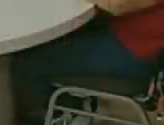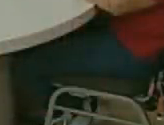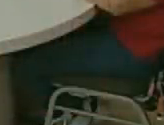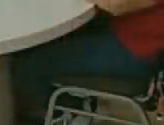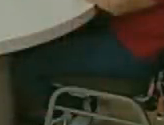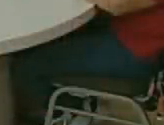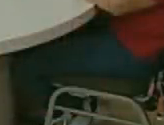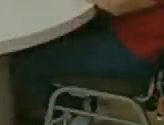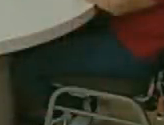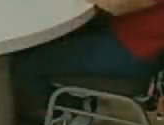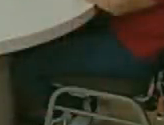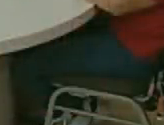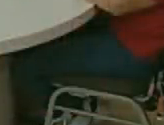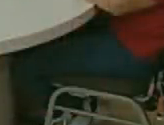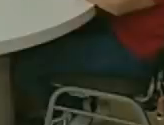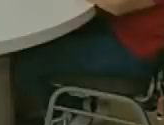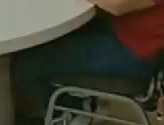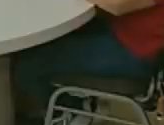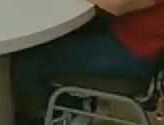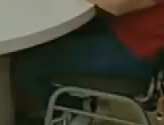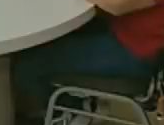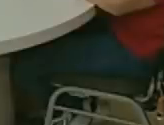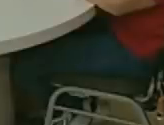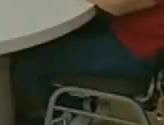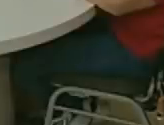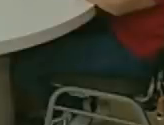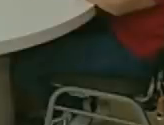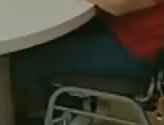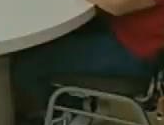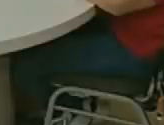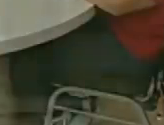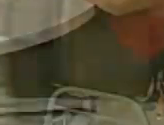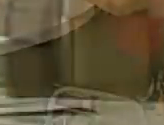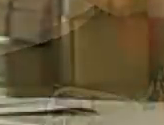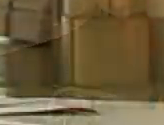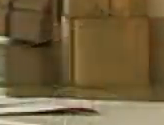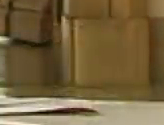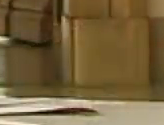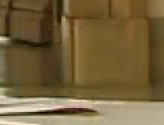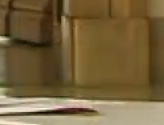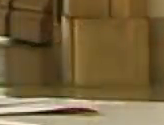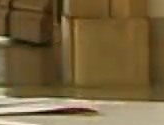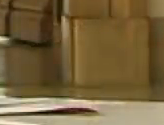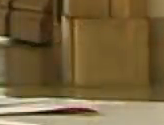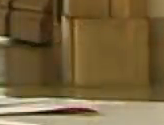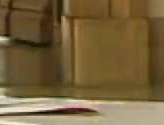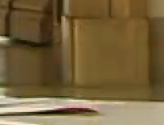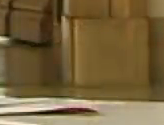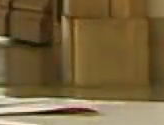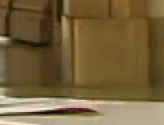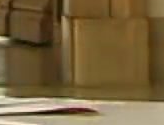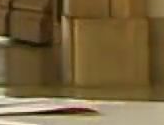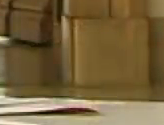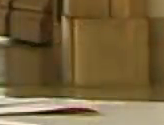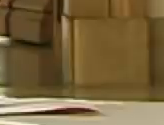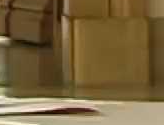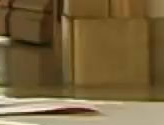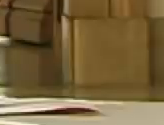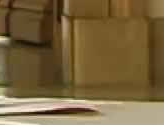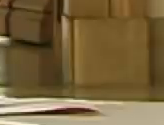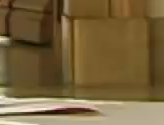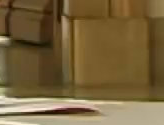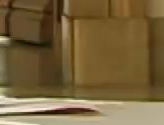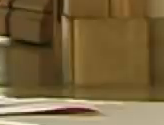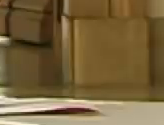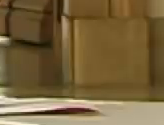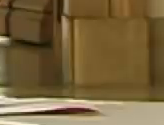mascarilla para continuar esta alocución. Bueno, tal como nos lo ha pedido el presidente Nicolás Maduro,